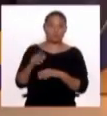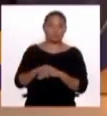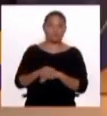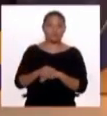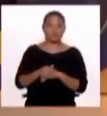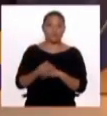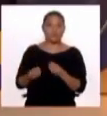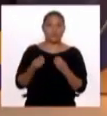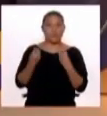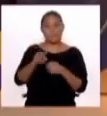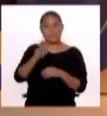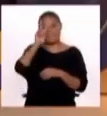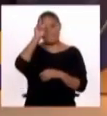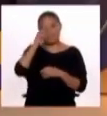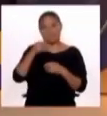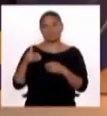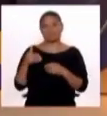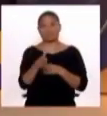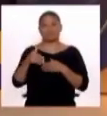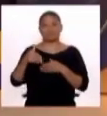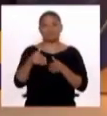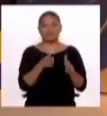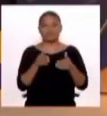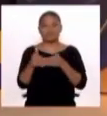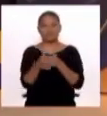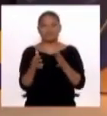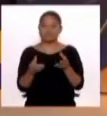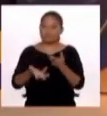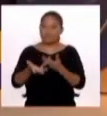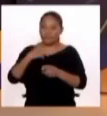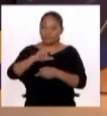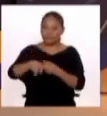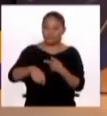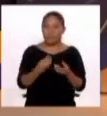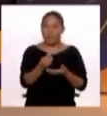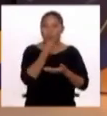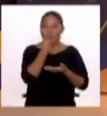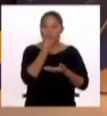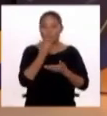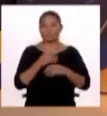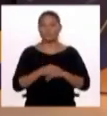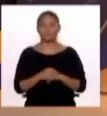Perú, país pesquero, ¿no? Así que aprovechemos para combatir la anemia, Romy. Bueno, son las 19 horas.